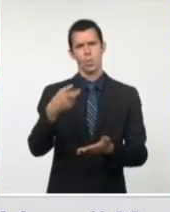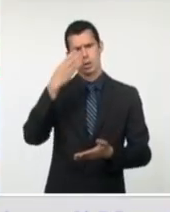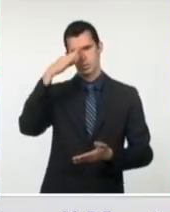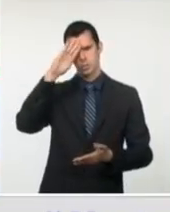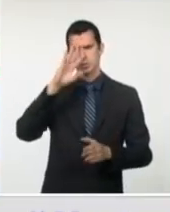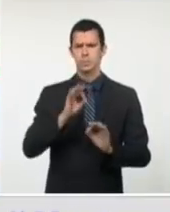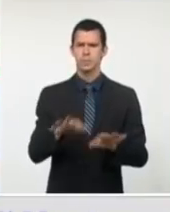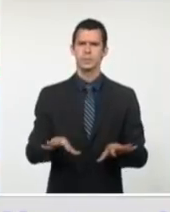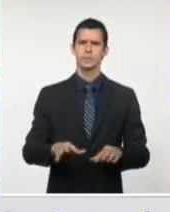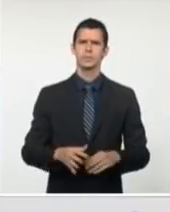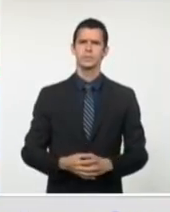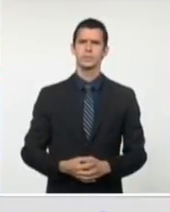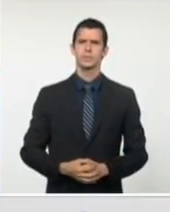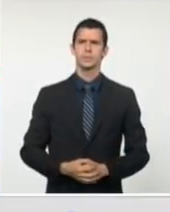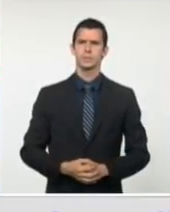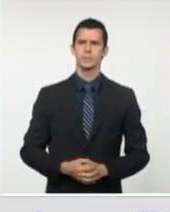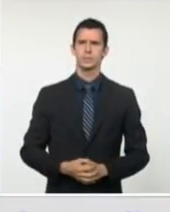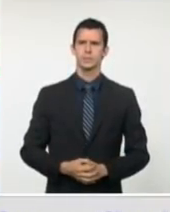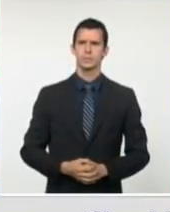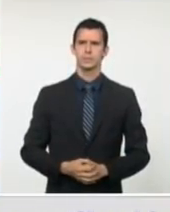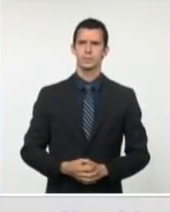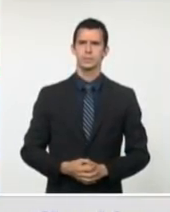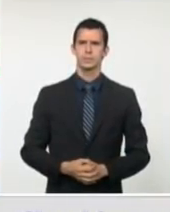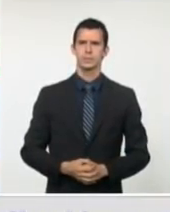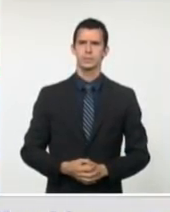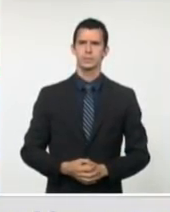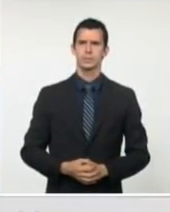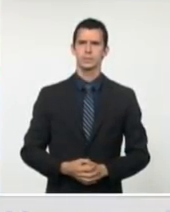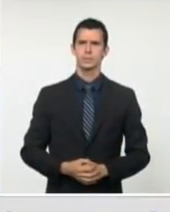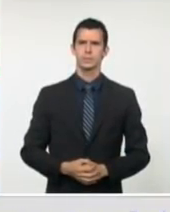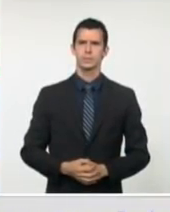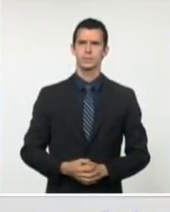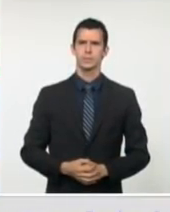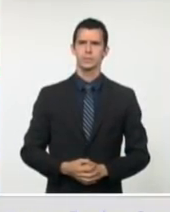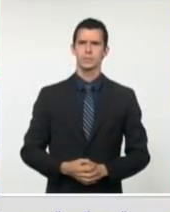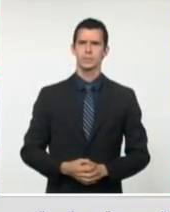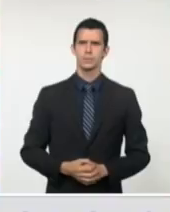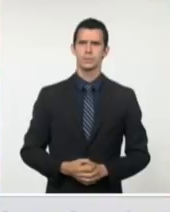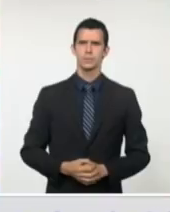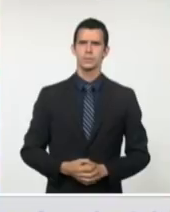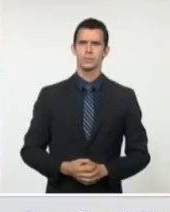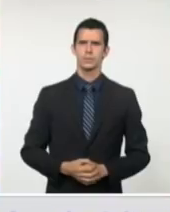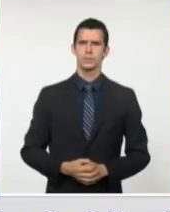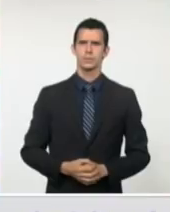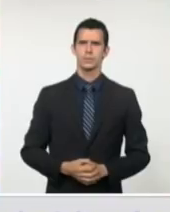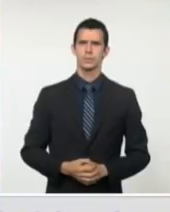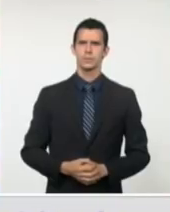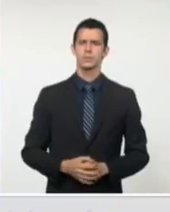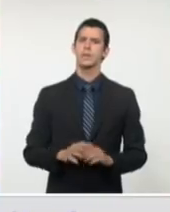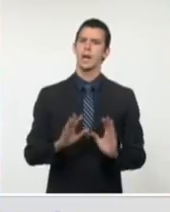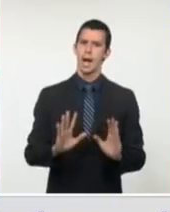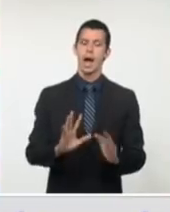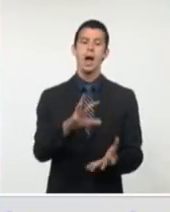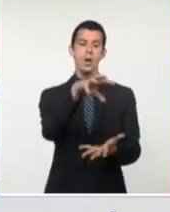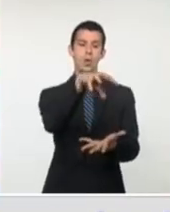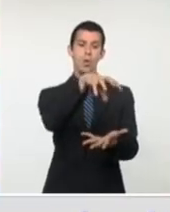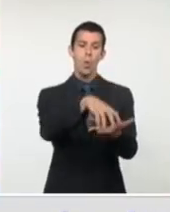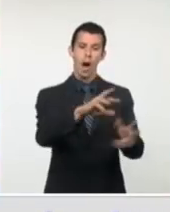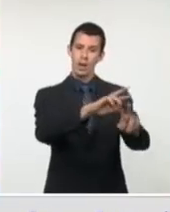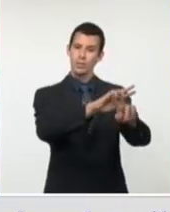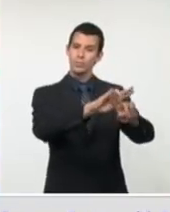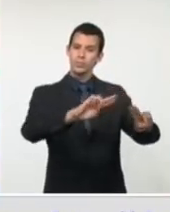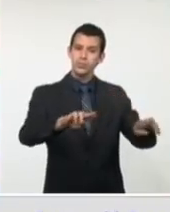de manera gratuita la estancia en los centros de aislamiento que están definidos ya,